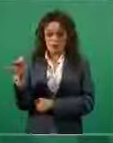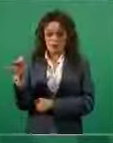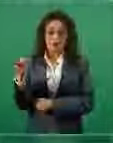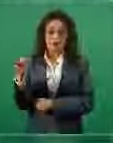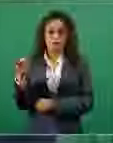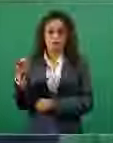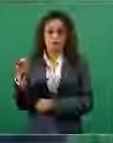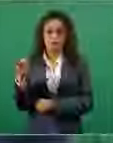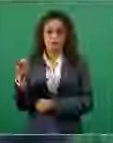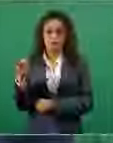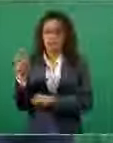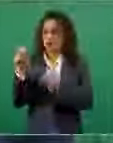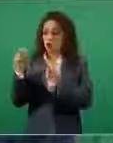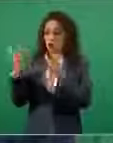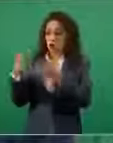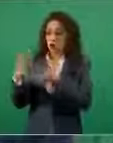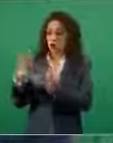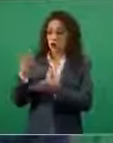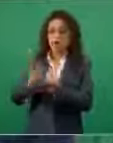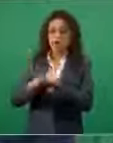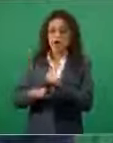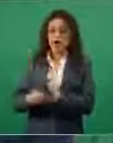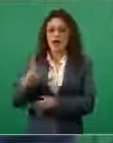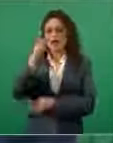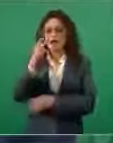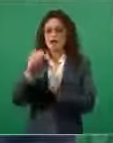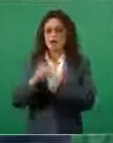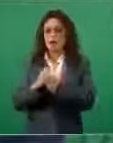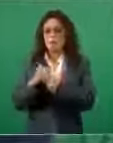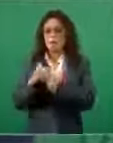hacerlo 300 mil millones de pesos,